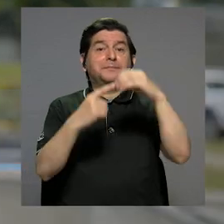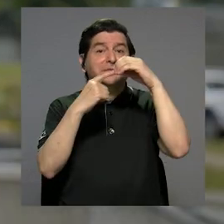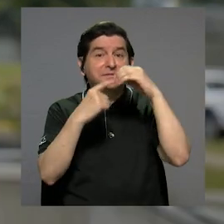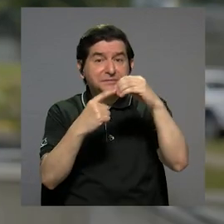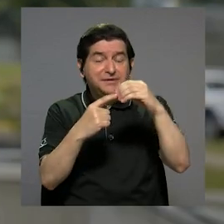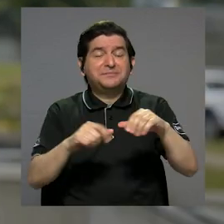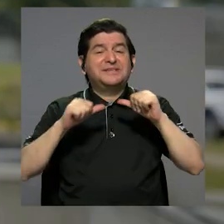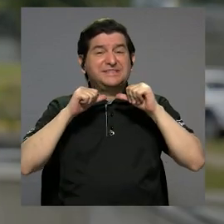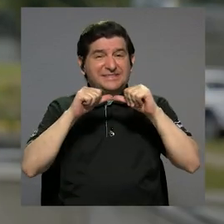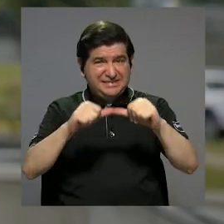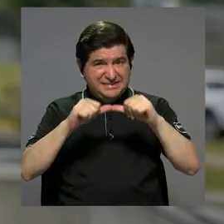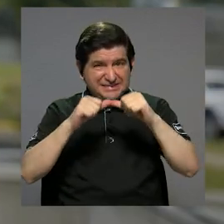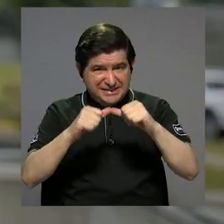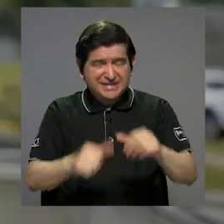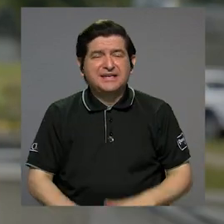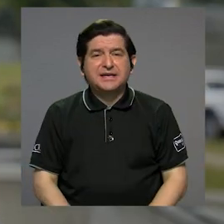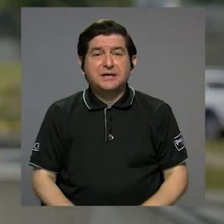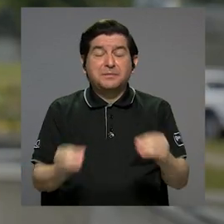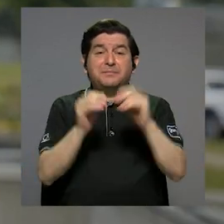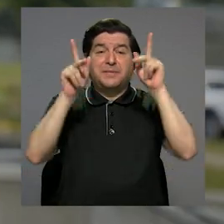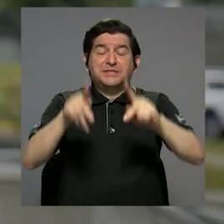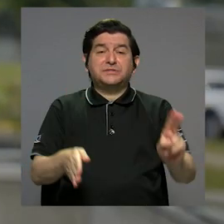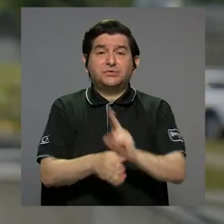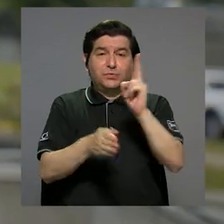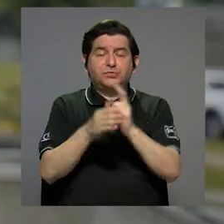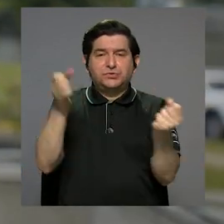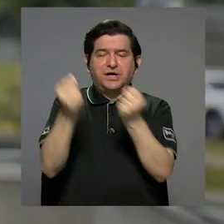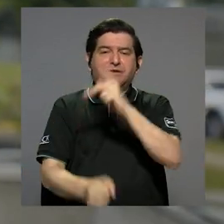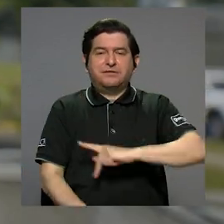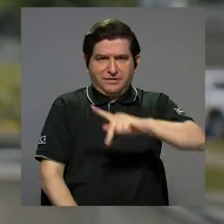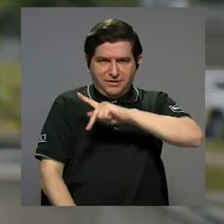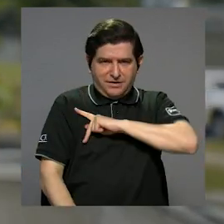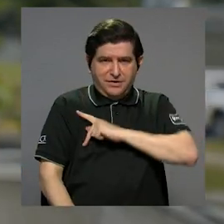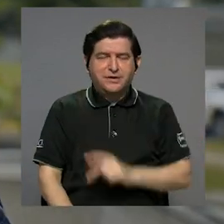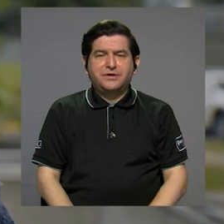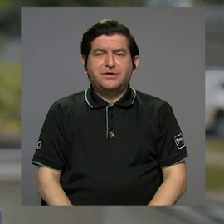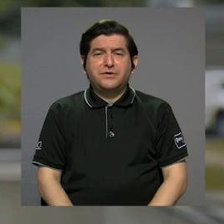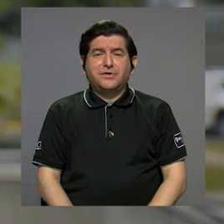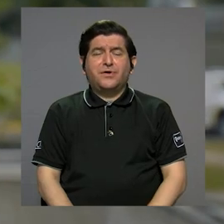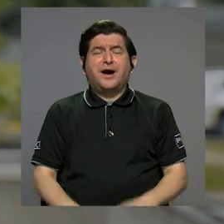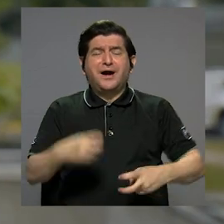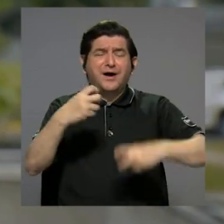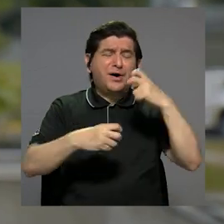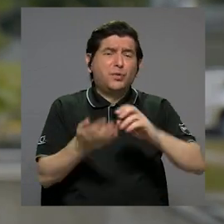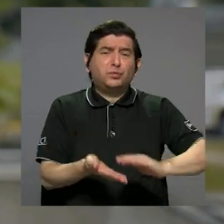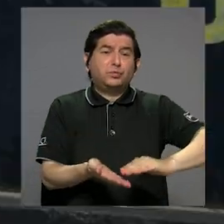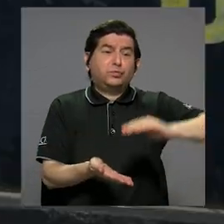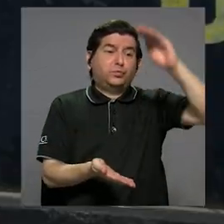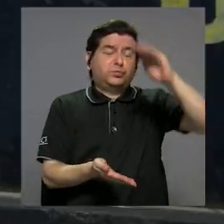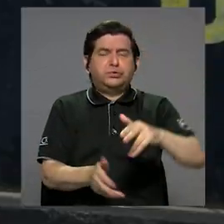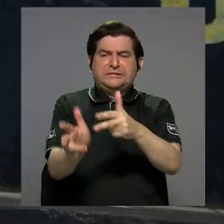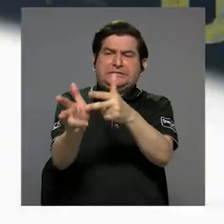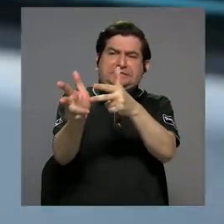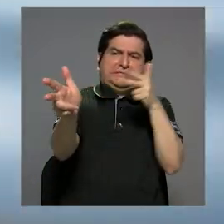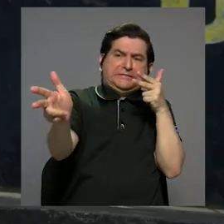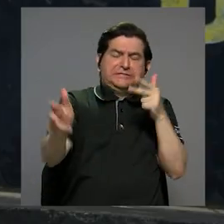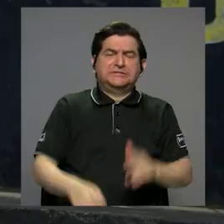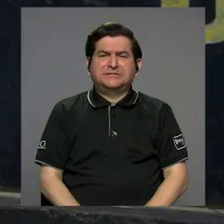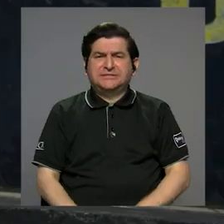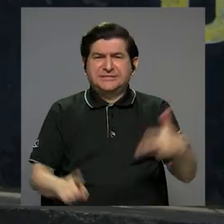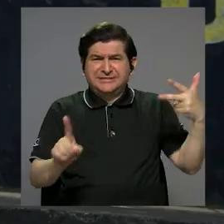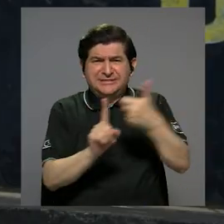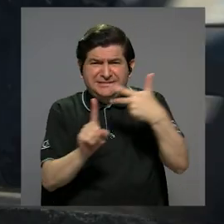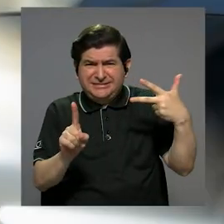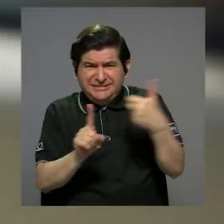Principalmente porque si seguimos atrayendo a que más personas utilicen los vehículos privados, cada vez vamos a tener más problemas, más congestión,